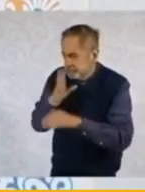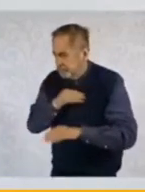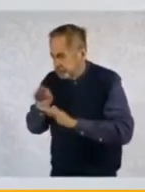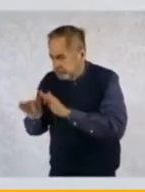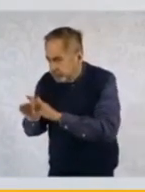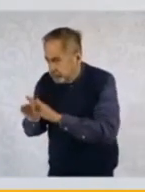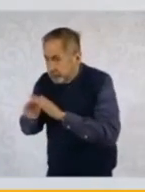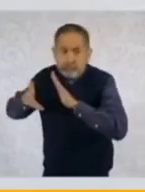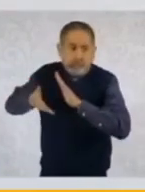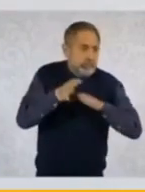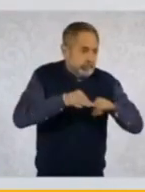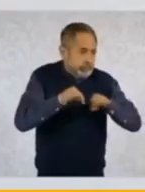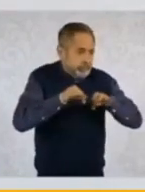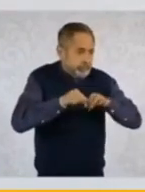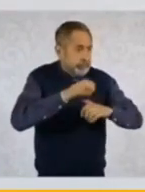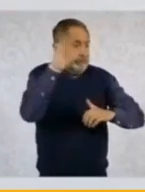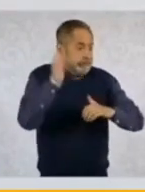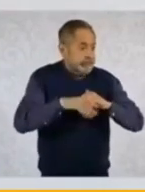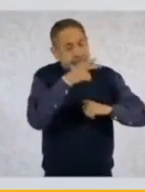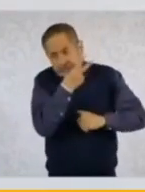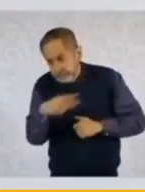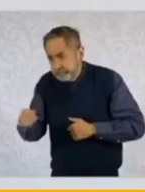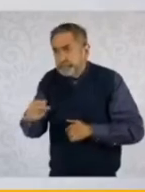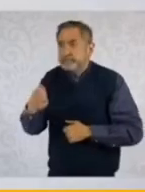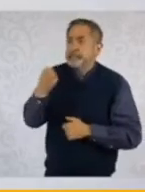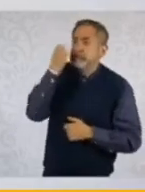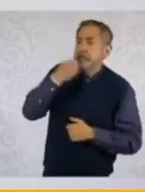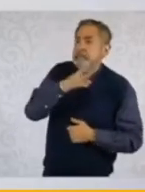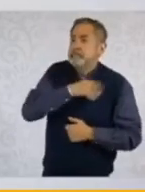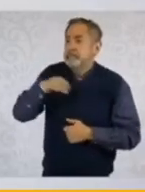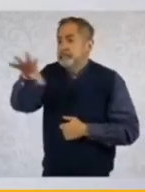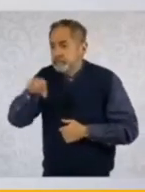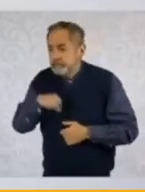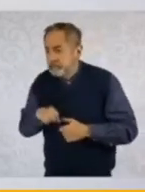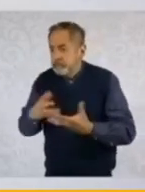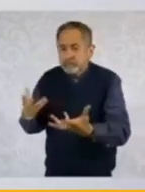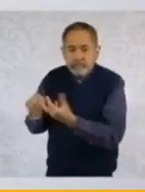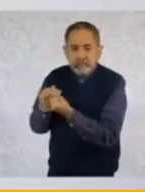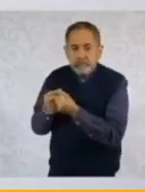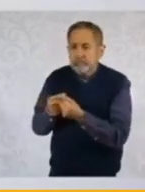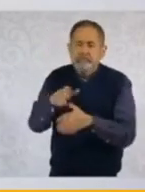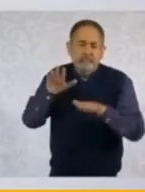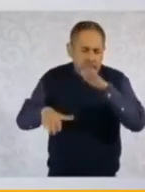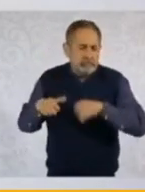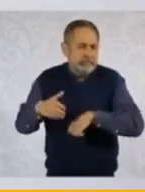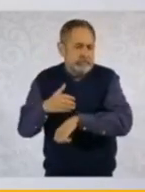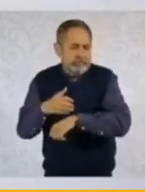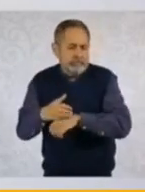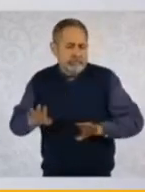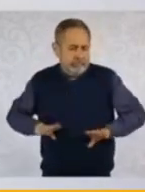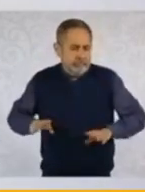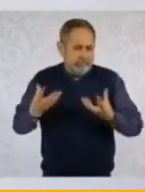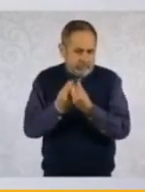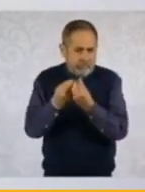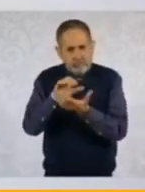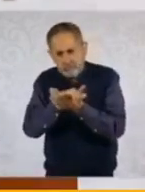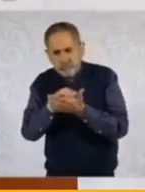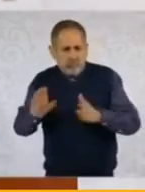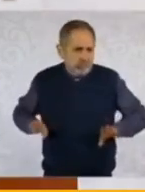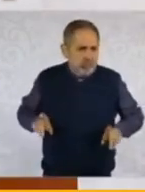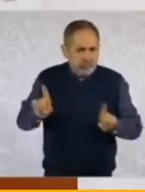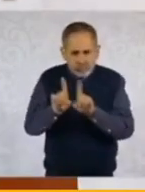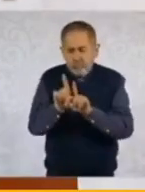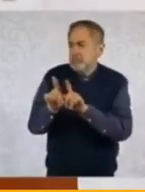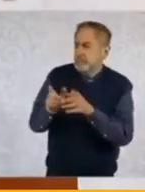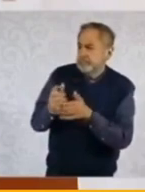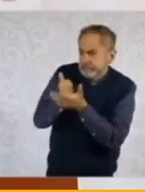regresan a recoger a los hijos a la escuela, a veces comparten esta tarea con la pareja, que así debería ser, a